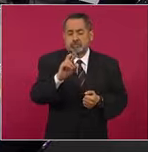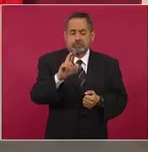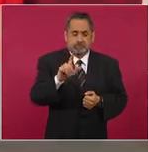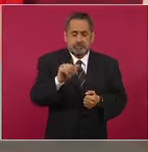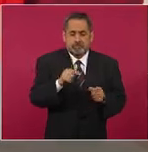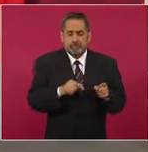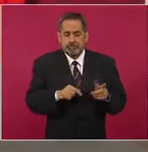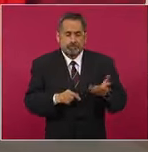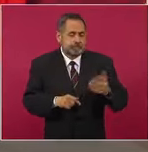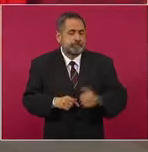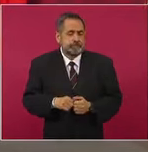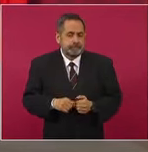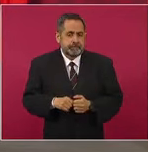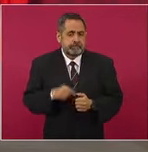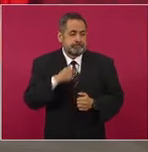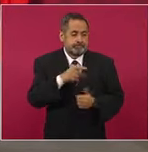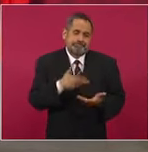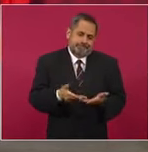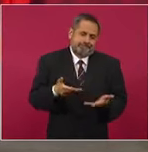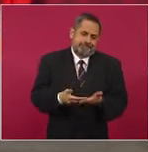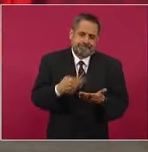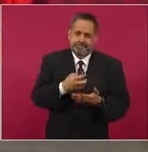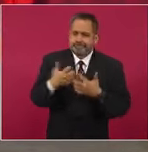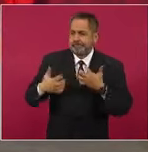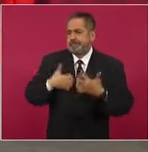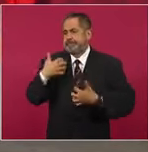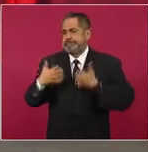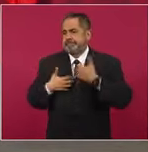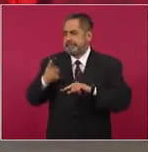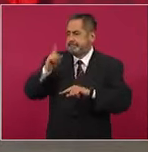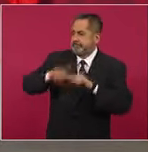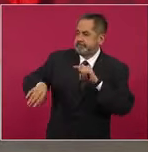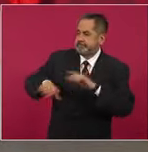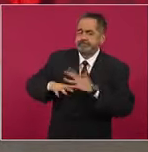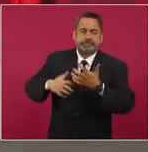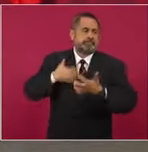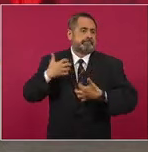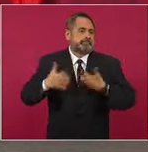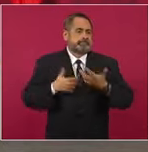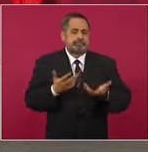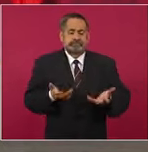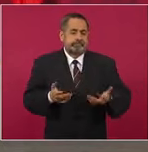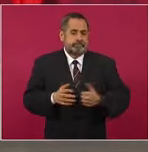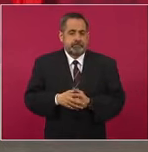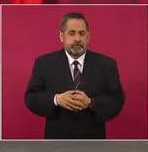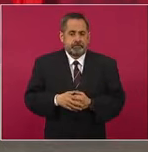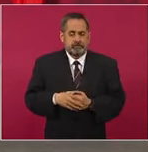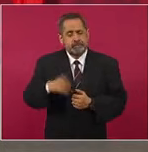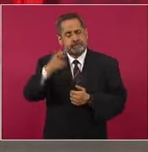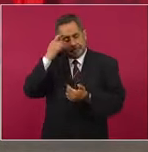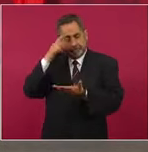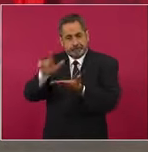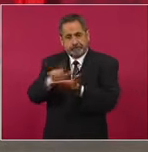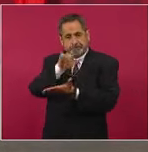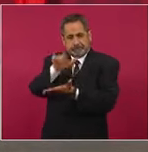Entonces, ahora están muy enojados por eso. La reforma fiscal,